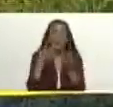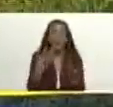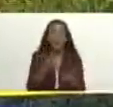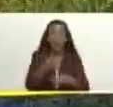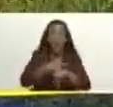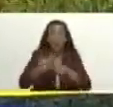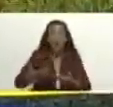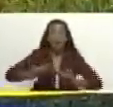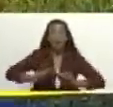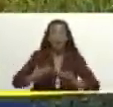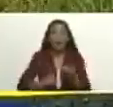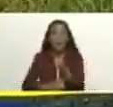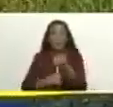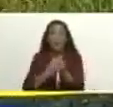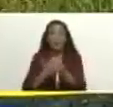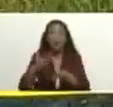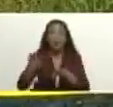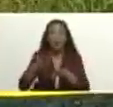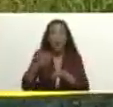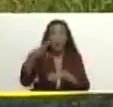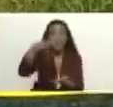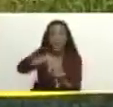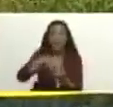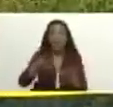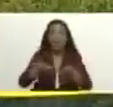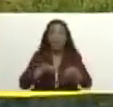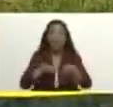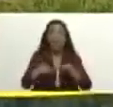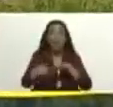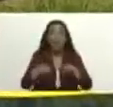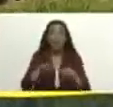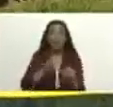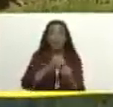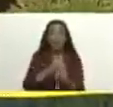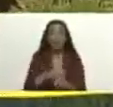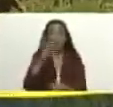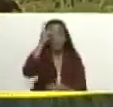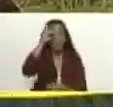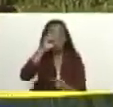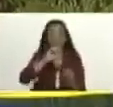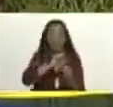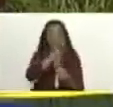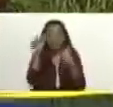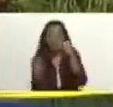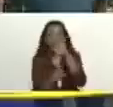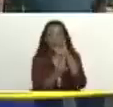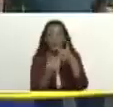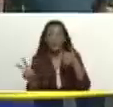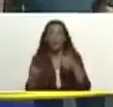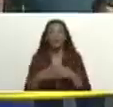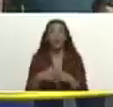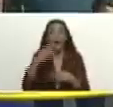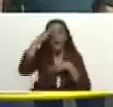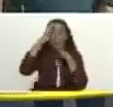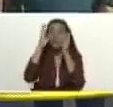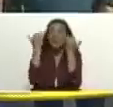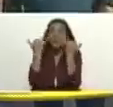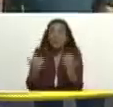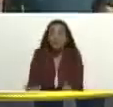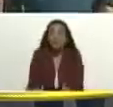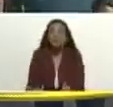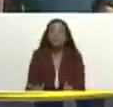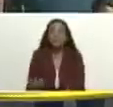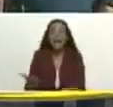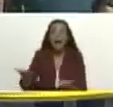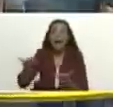gobierno para con el Estado Cogedes. A través de la Vicepresidencia de la República hemos sido atendidos y